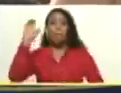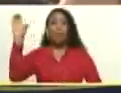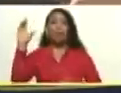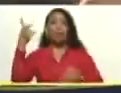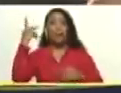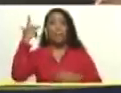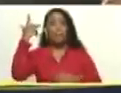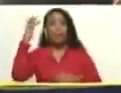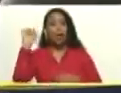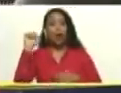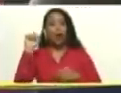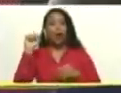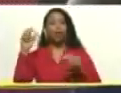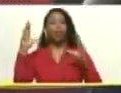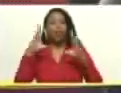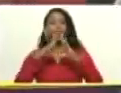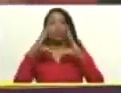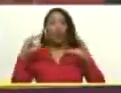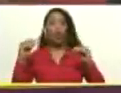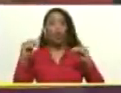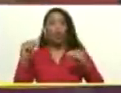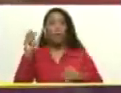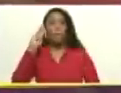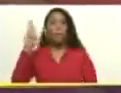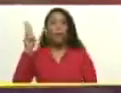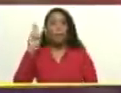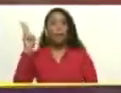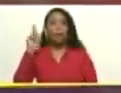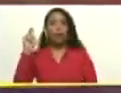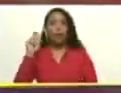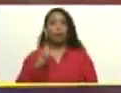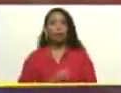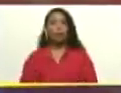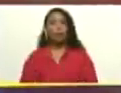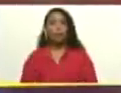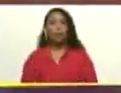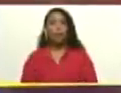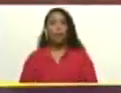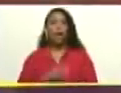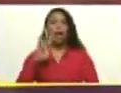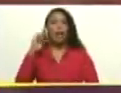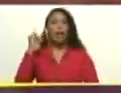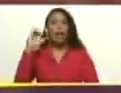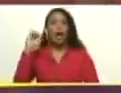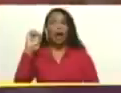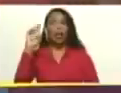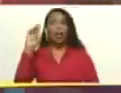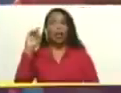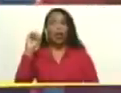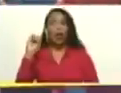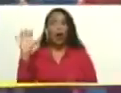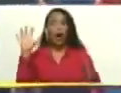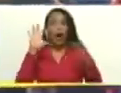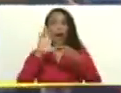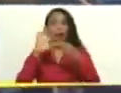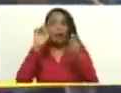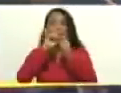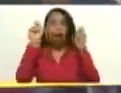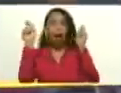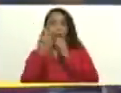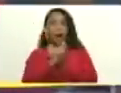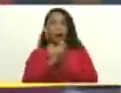Todos. PP, PPT. Ricardo Sánchez, secretario general del Partido Alianza para el Cambio.